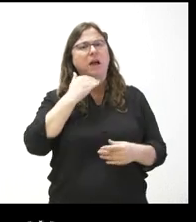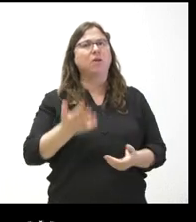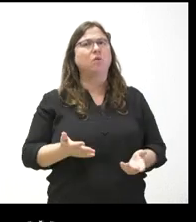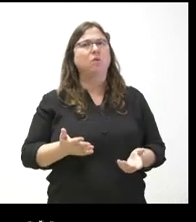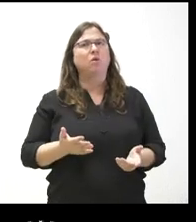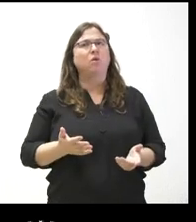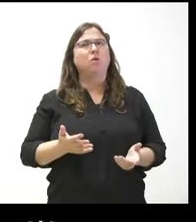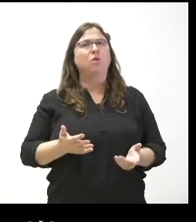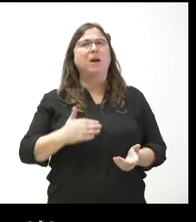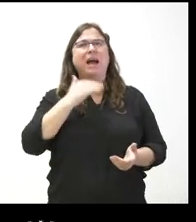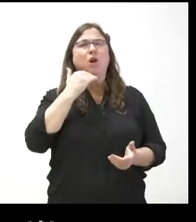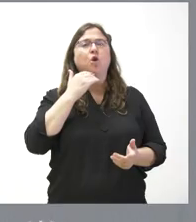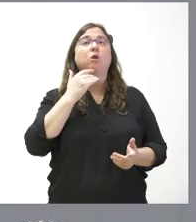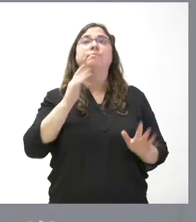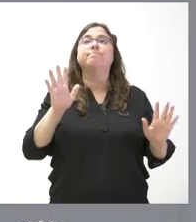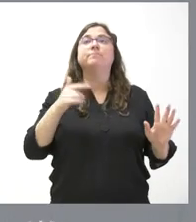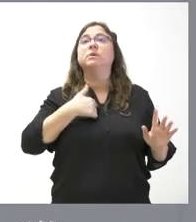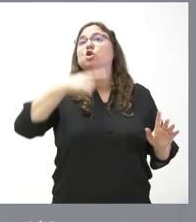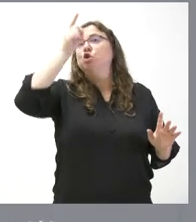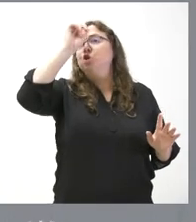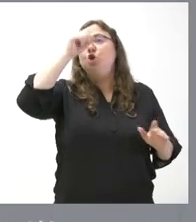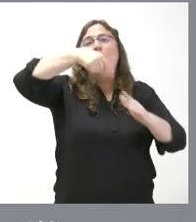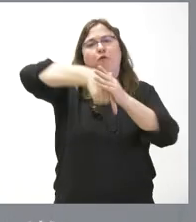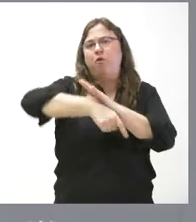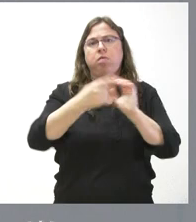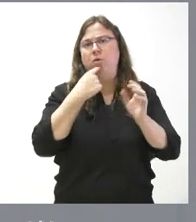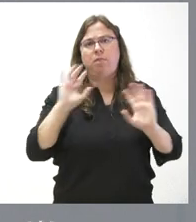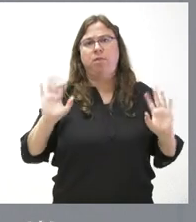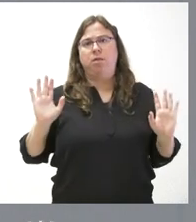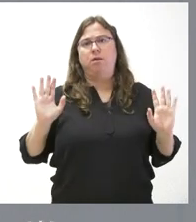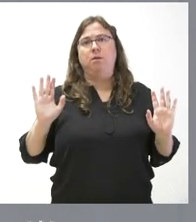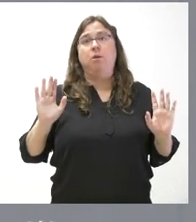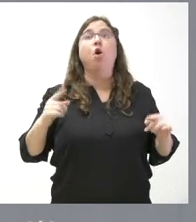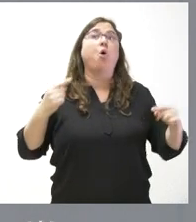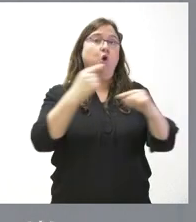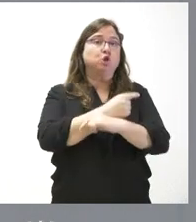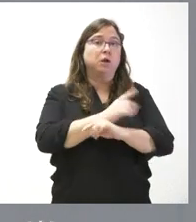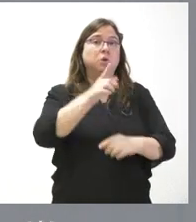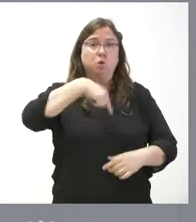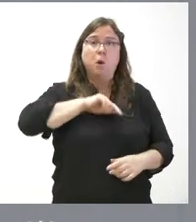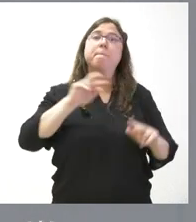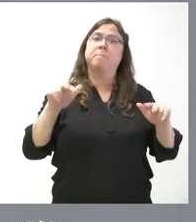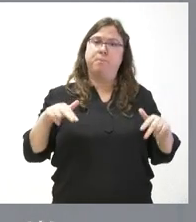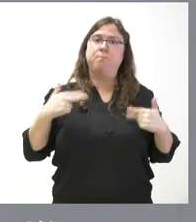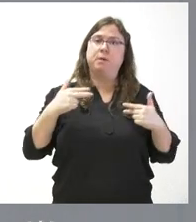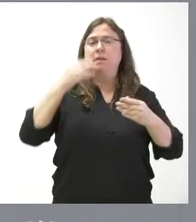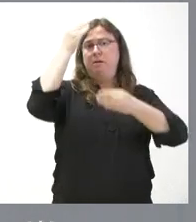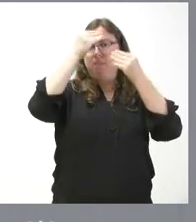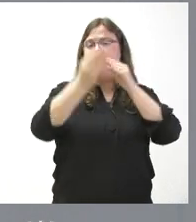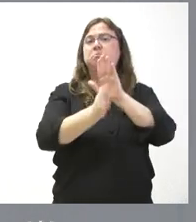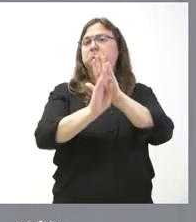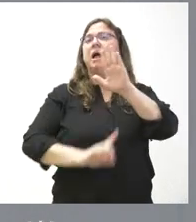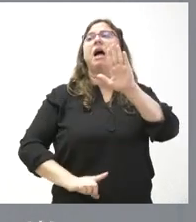en la comunidad. No, porque no se entra en el fondo del asunto y, todo lo contrario, nos permite seguir pensando que hay que seguir